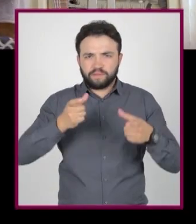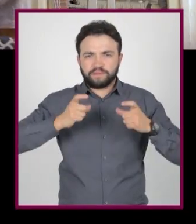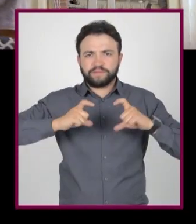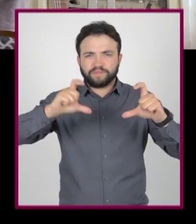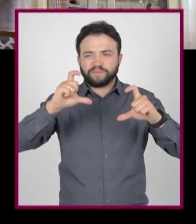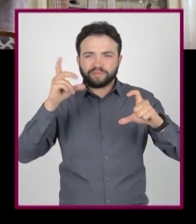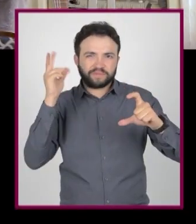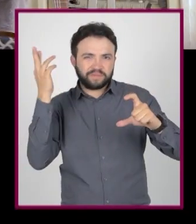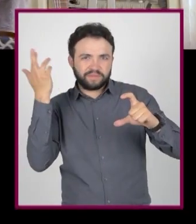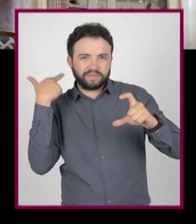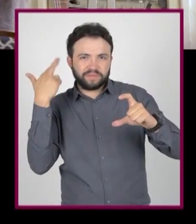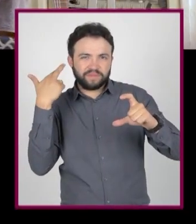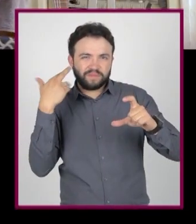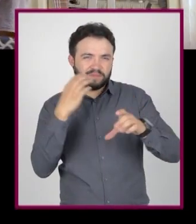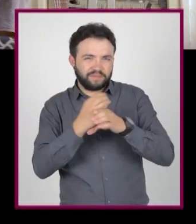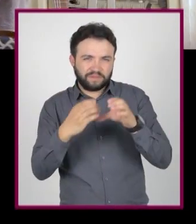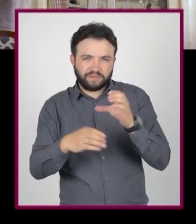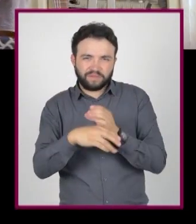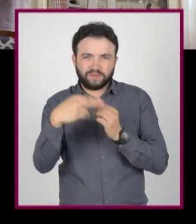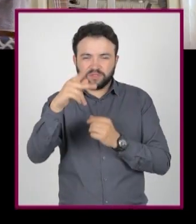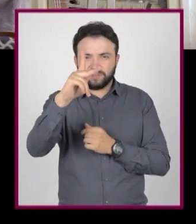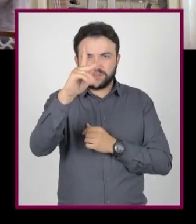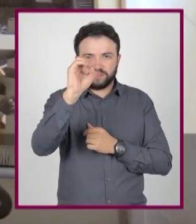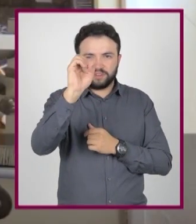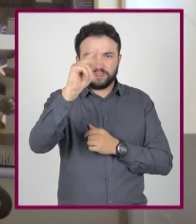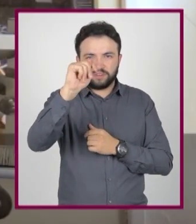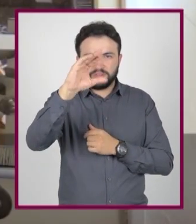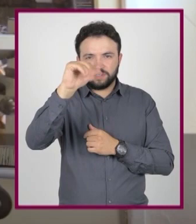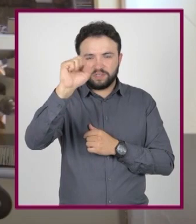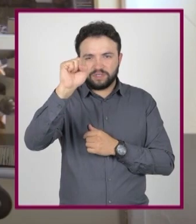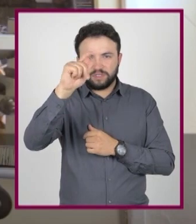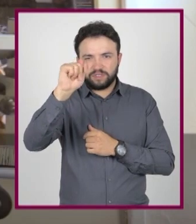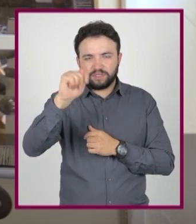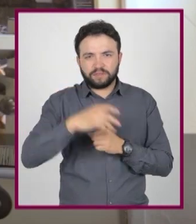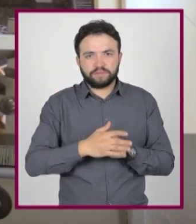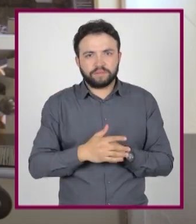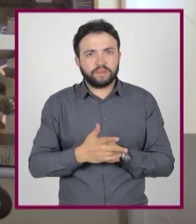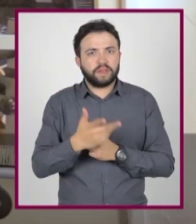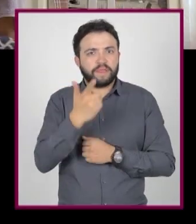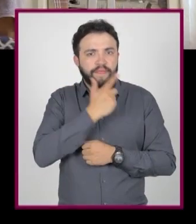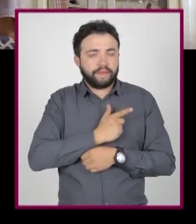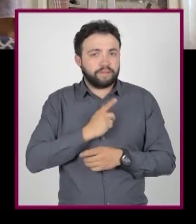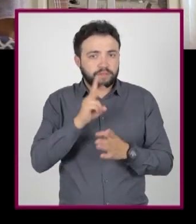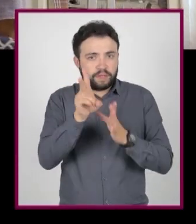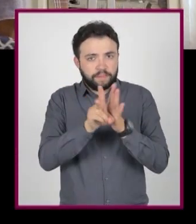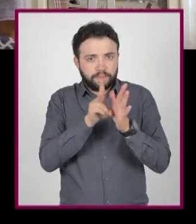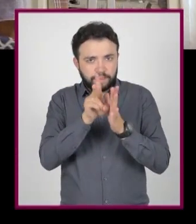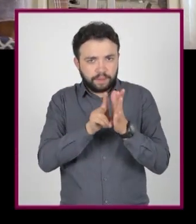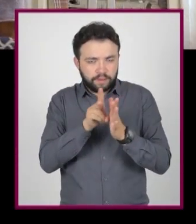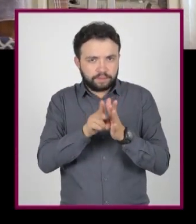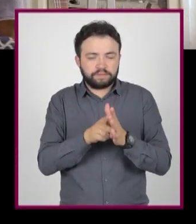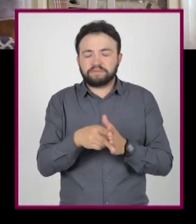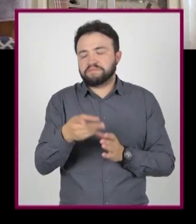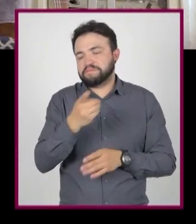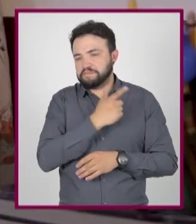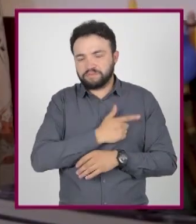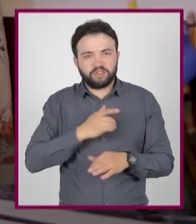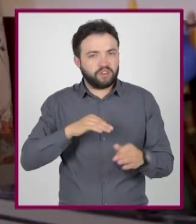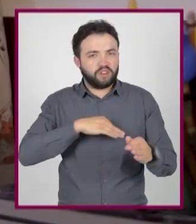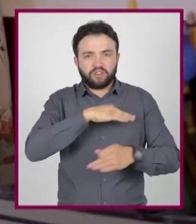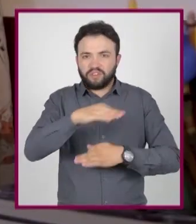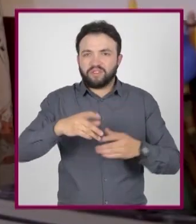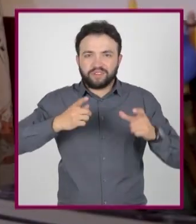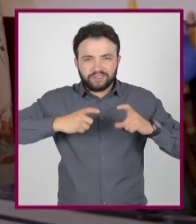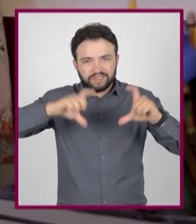podcasts? La verdadera pregunta es ¿a quién no? ¿Y las películas? Por supuesto. Películas,